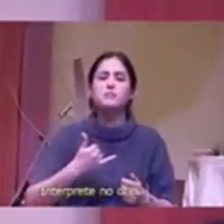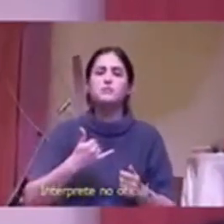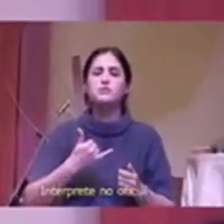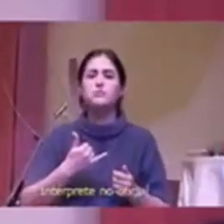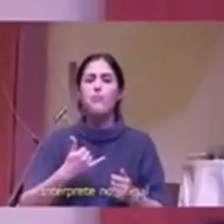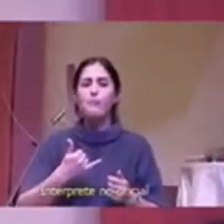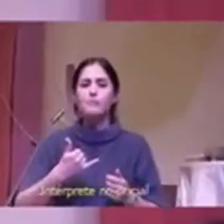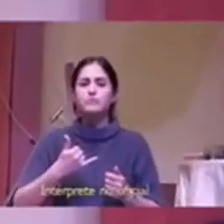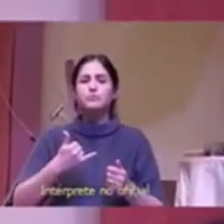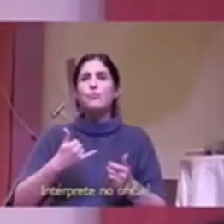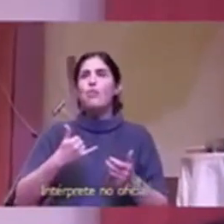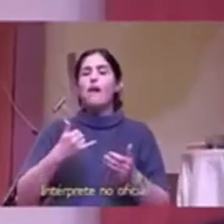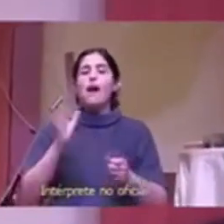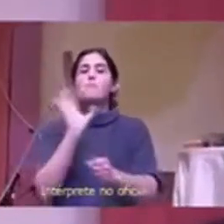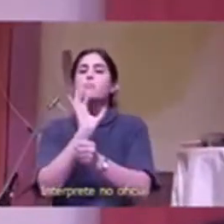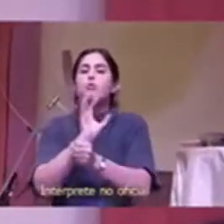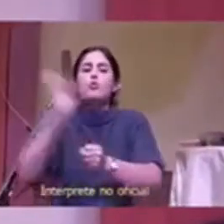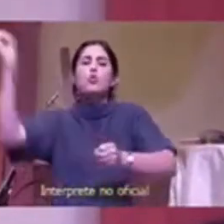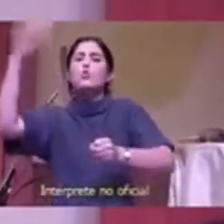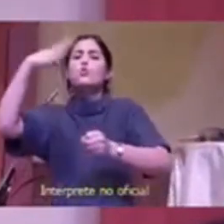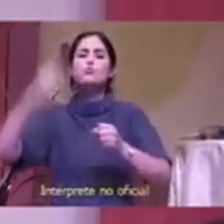una luz poderosa